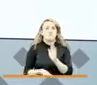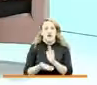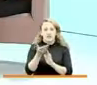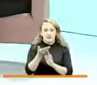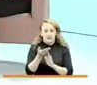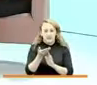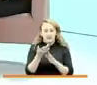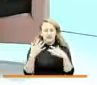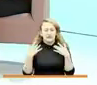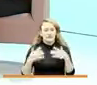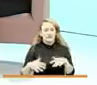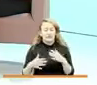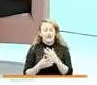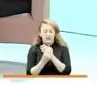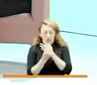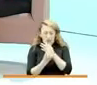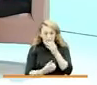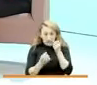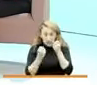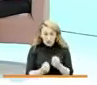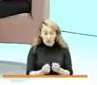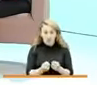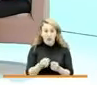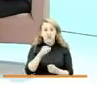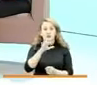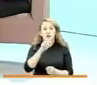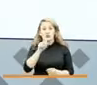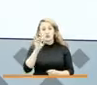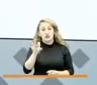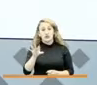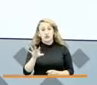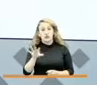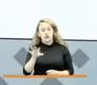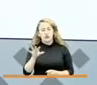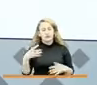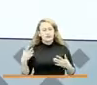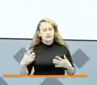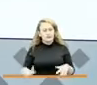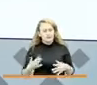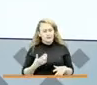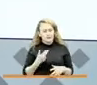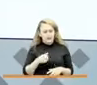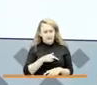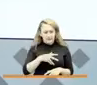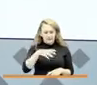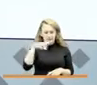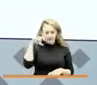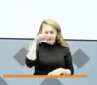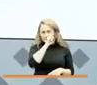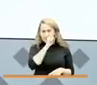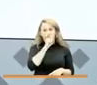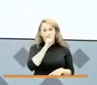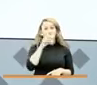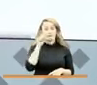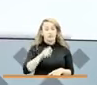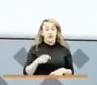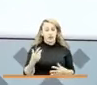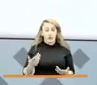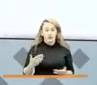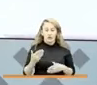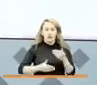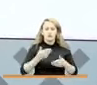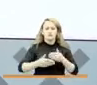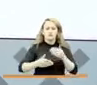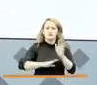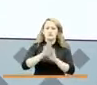extrema 5.5. Y ahí es donde empezamos a darnos cuenta nosotros que tenemos que no solamente empezar a desarrollar